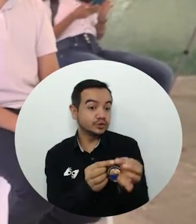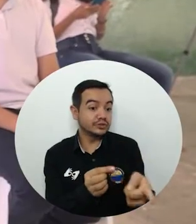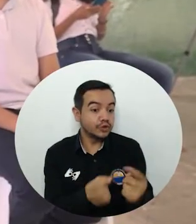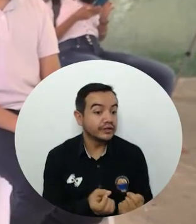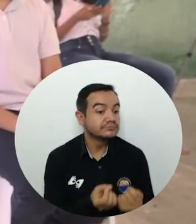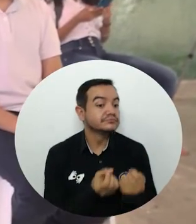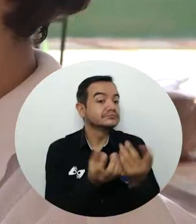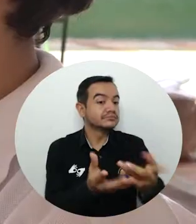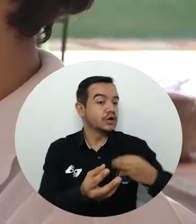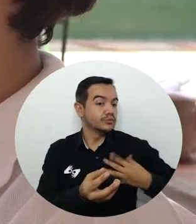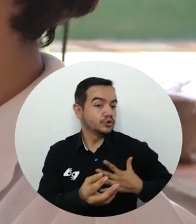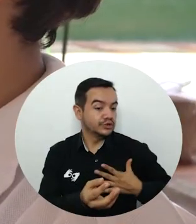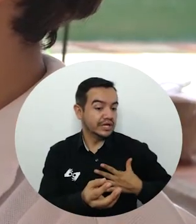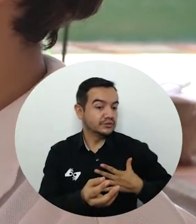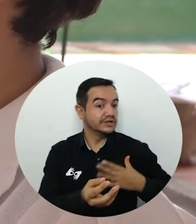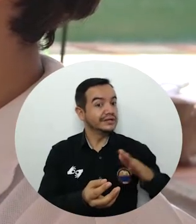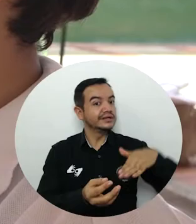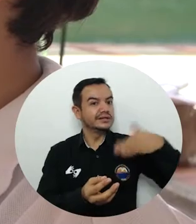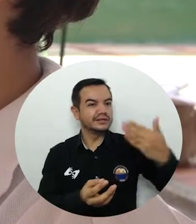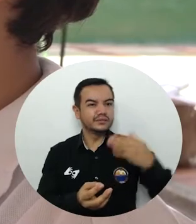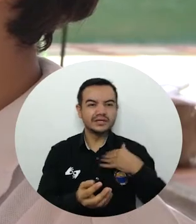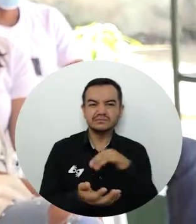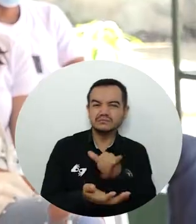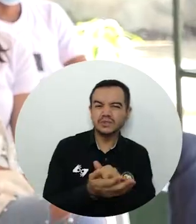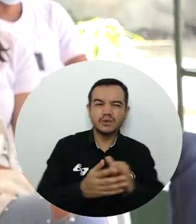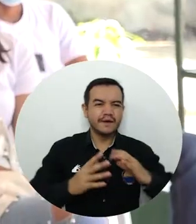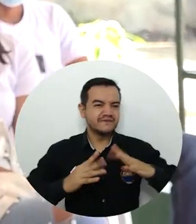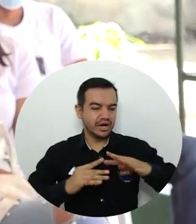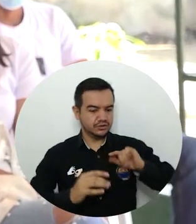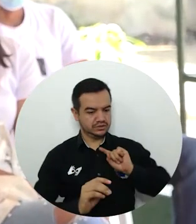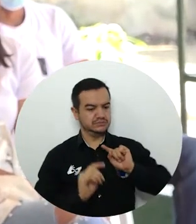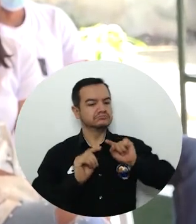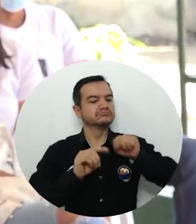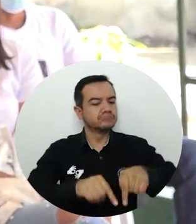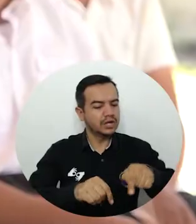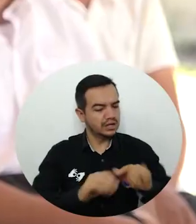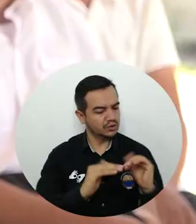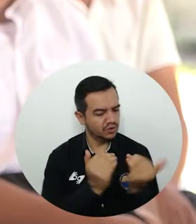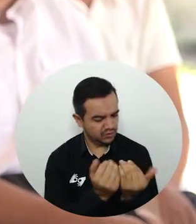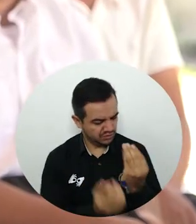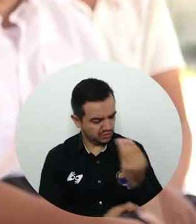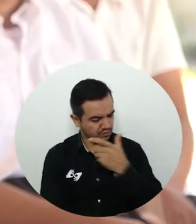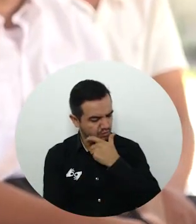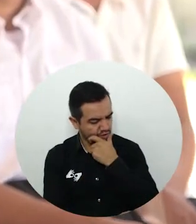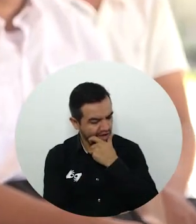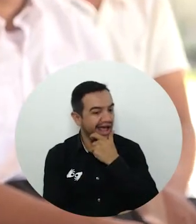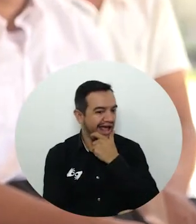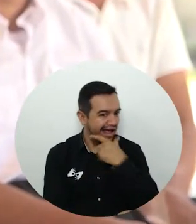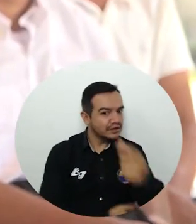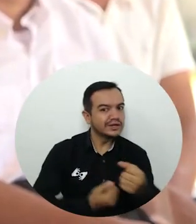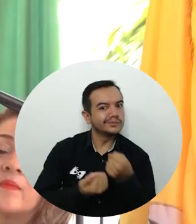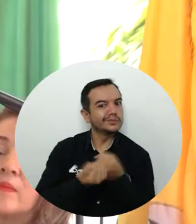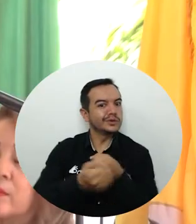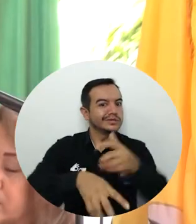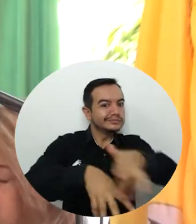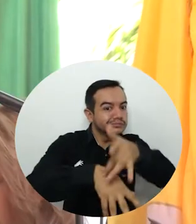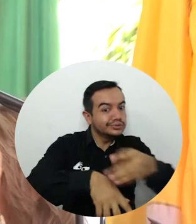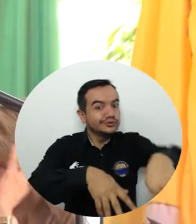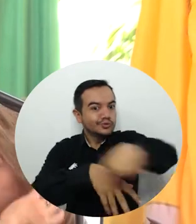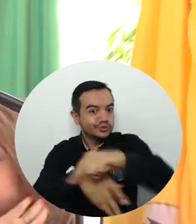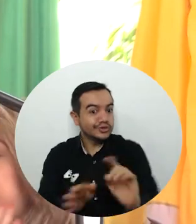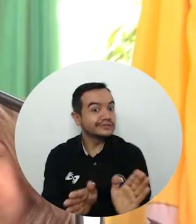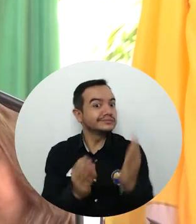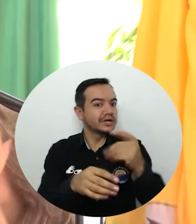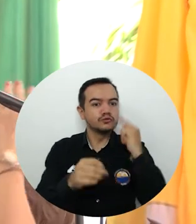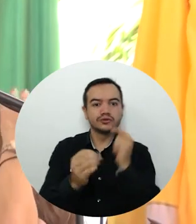oportunidad que les está dando. Vuelvan cada vacación a pensar cómo vienen al colegio, ayudar a capacitar a sus compañeros para que tengan un buen